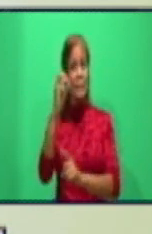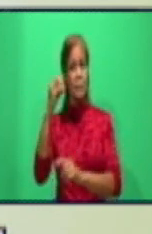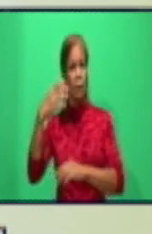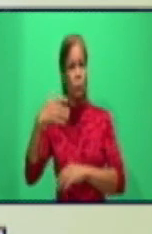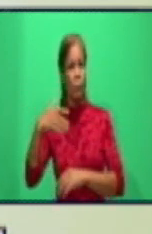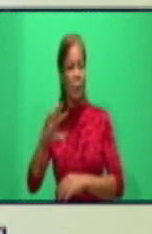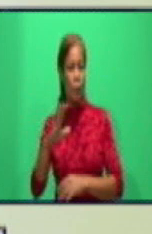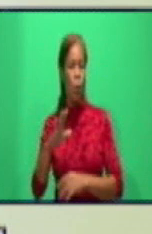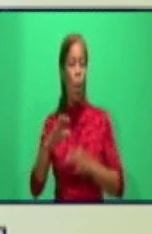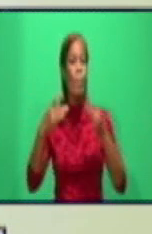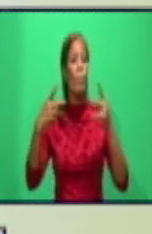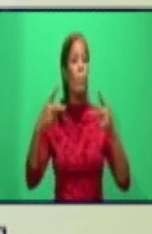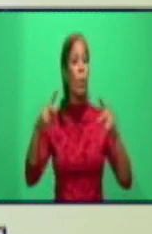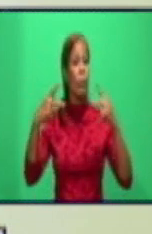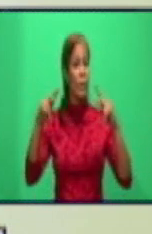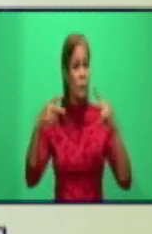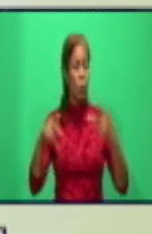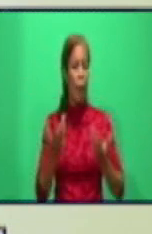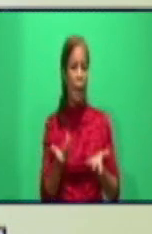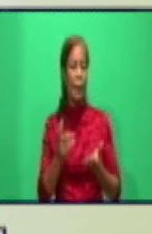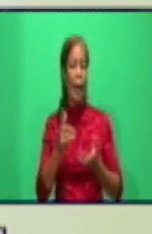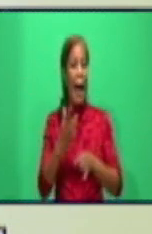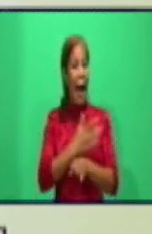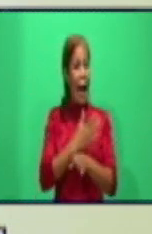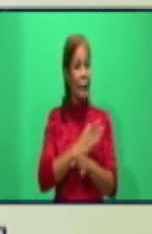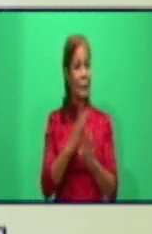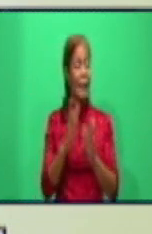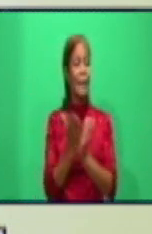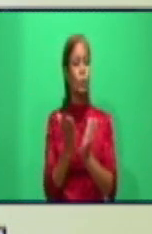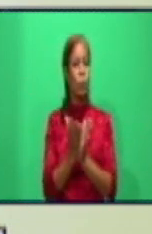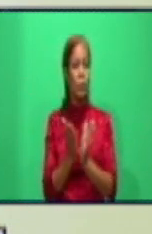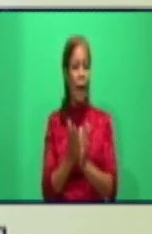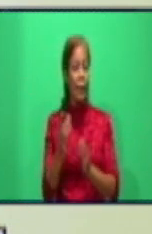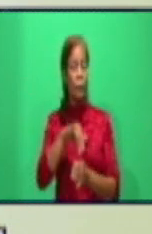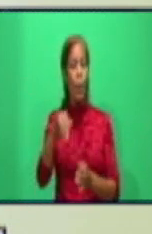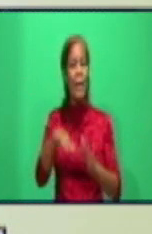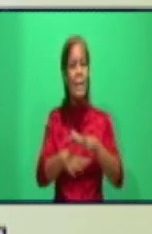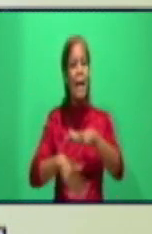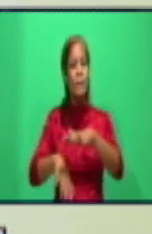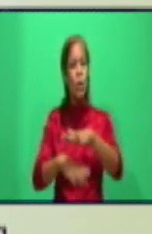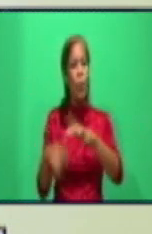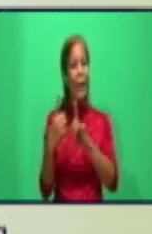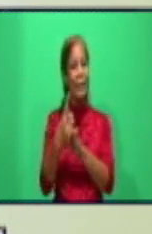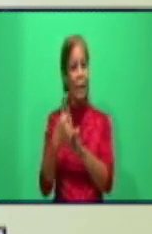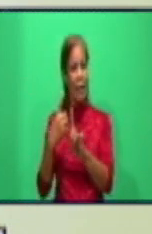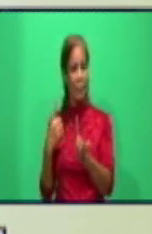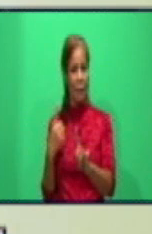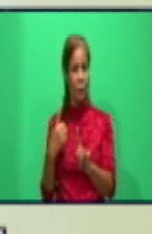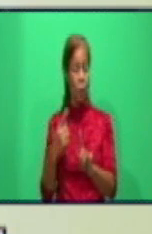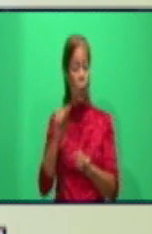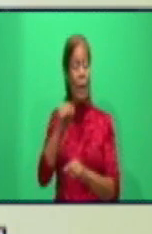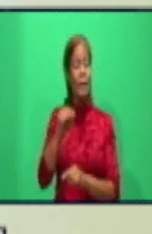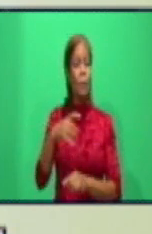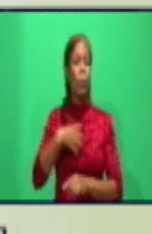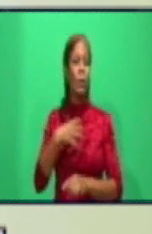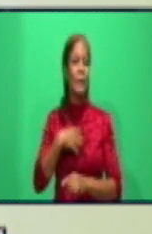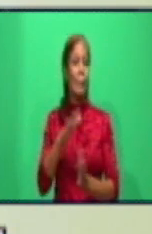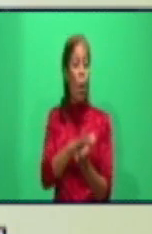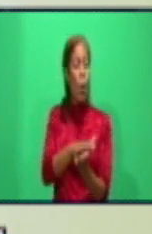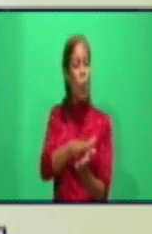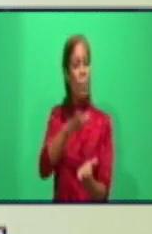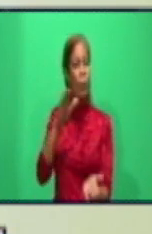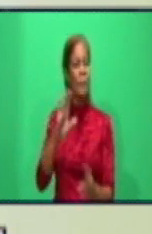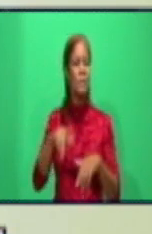aislamiento, en condiciones de confinamiento. Pero lógicamente, eso es porque tenemos un compromiso con el pueblo. Si esos